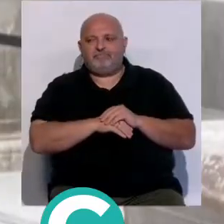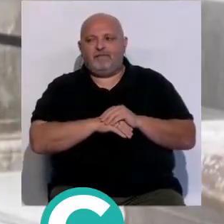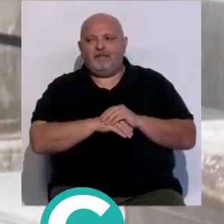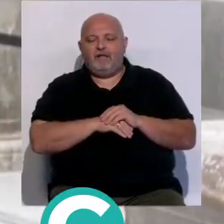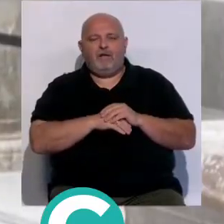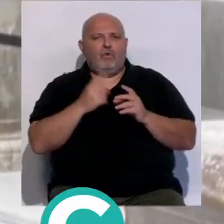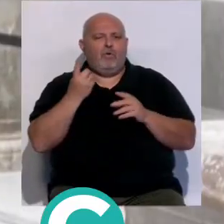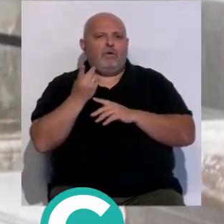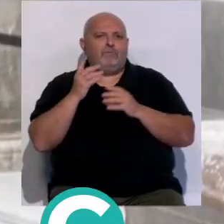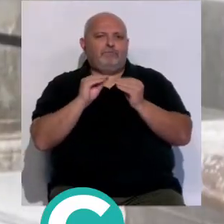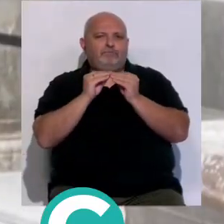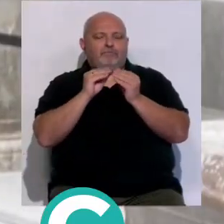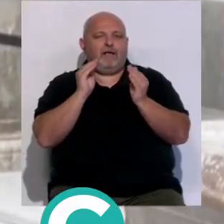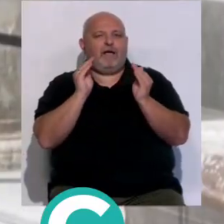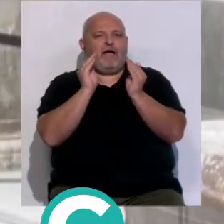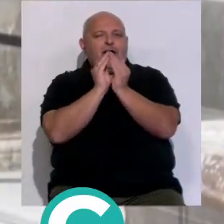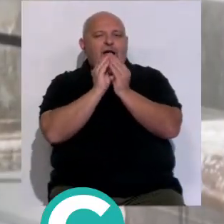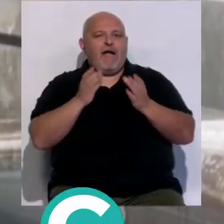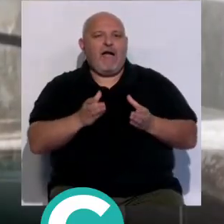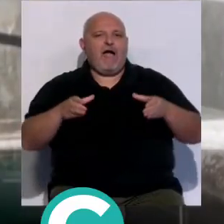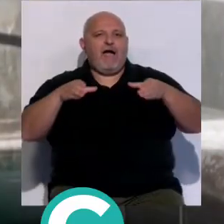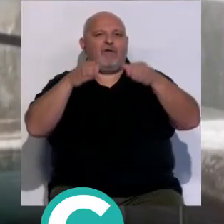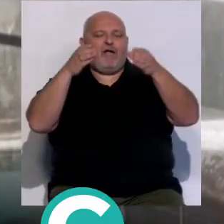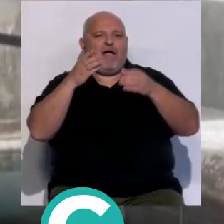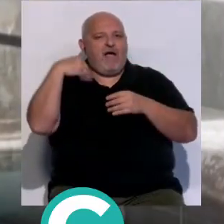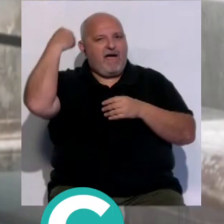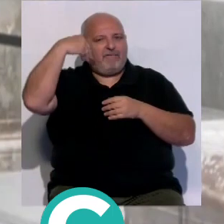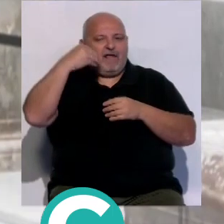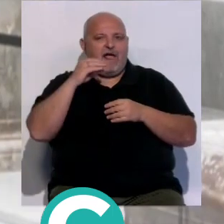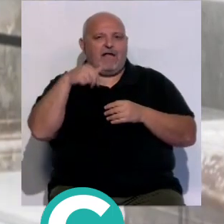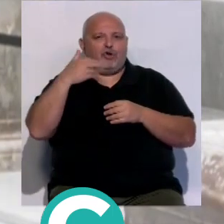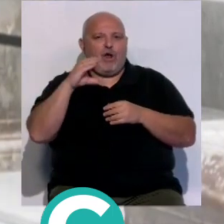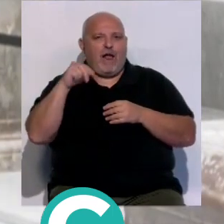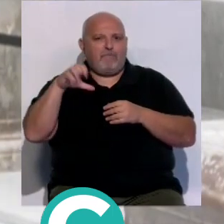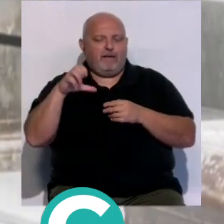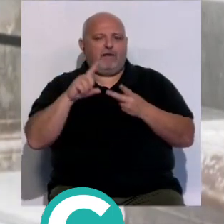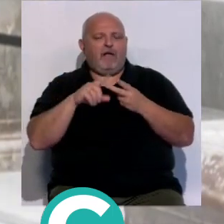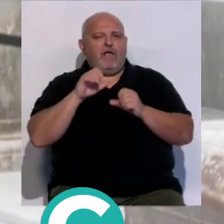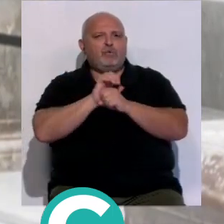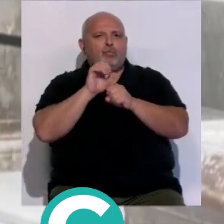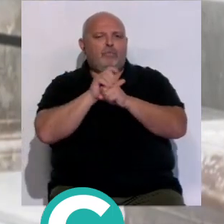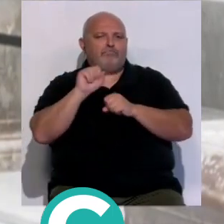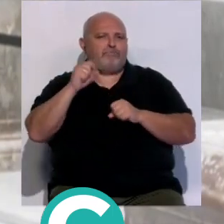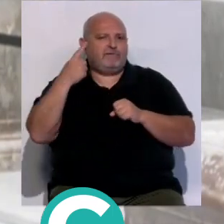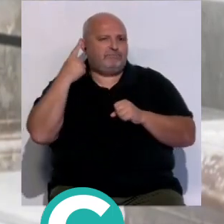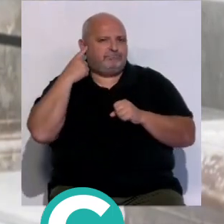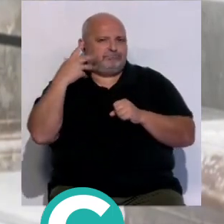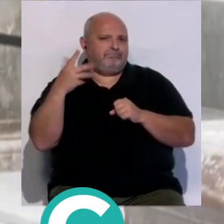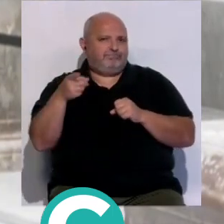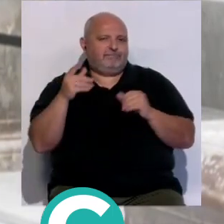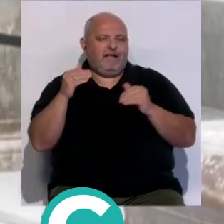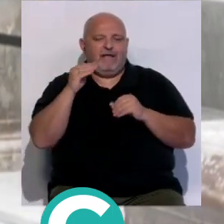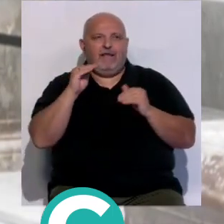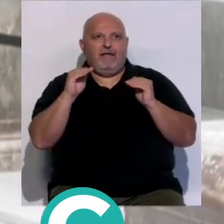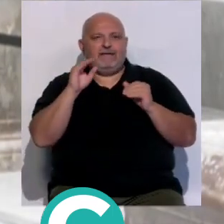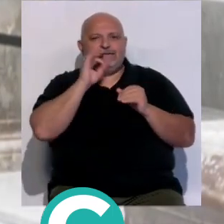una reproducción del jarrón árabe de Antonio Acame una de sus esculturas de carnaval más singulares de